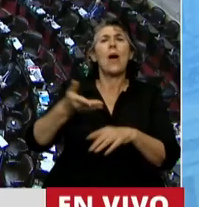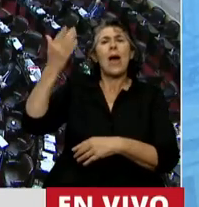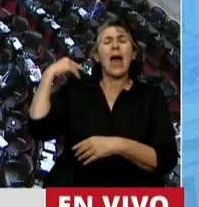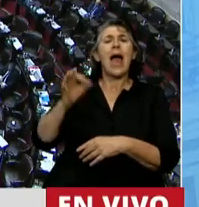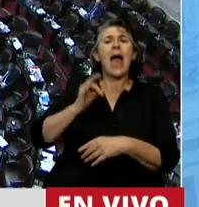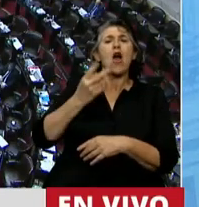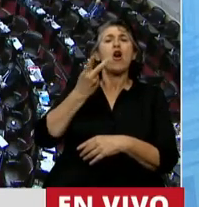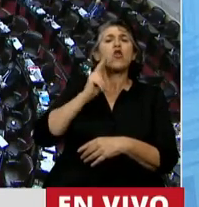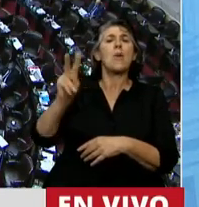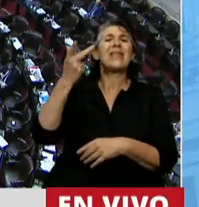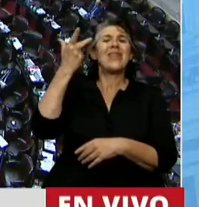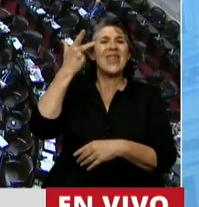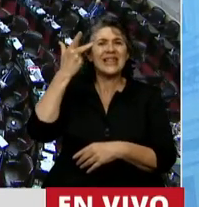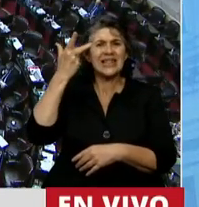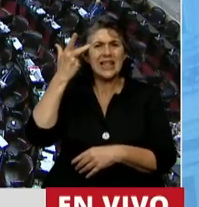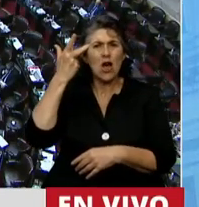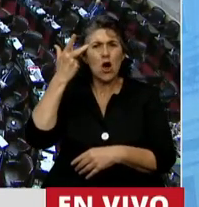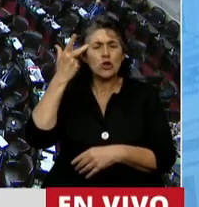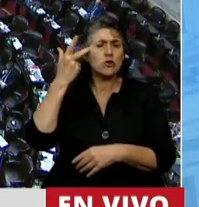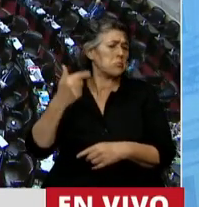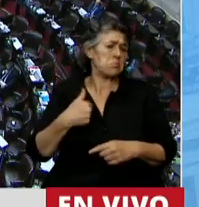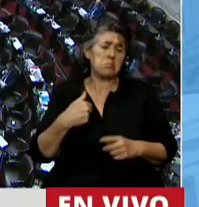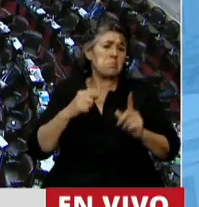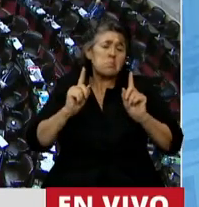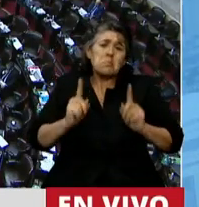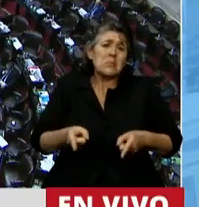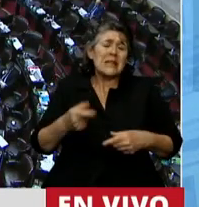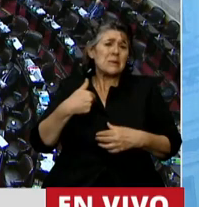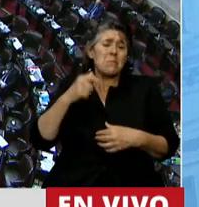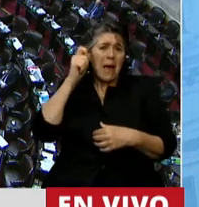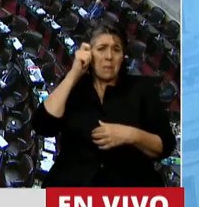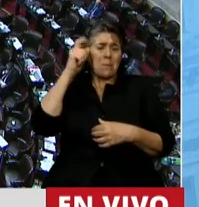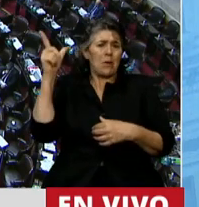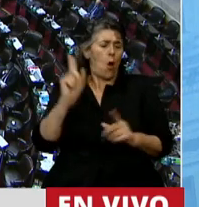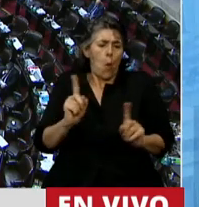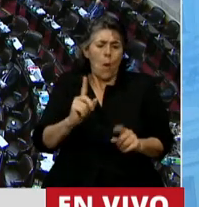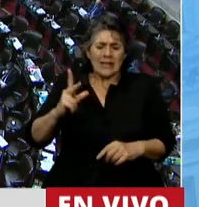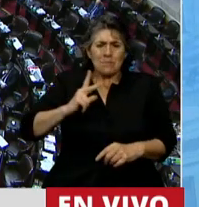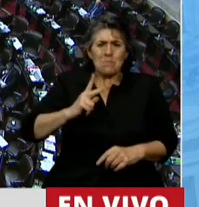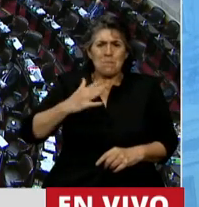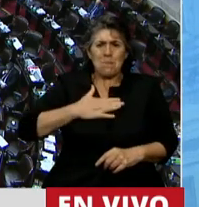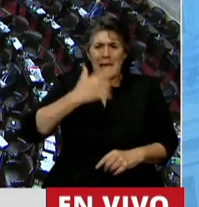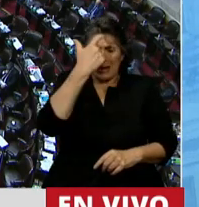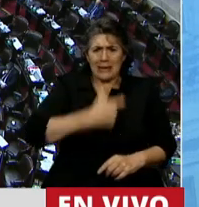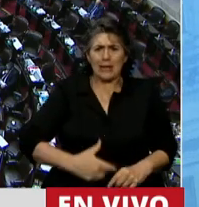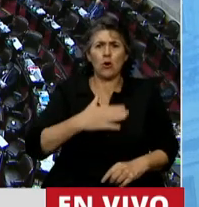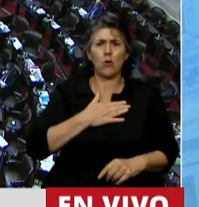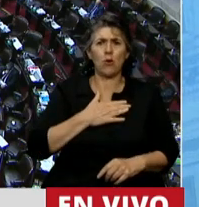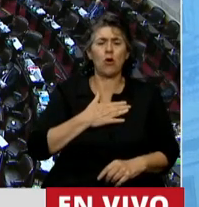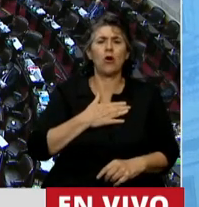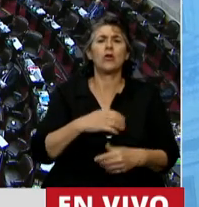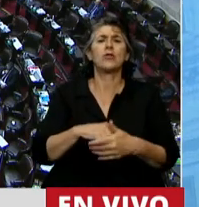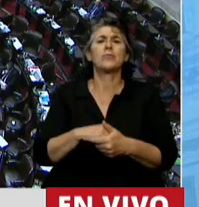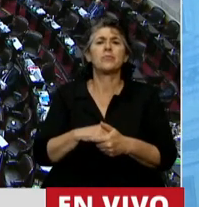me encuentro exactamente con la misma posición que no es a título personal y me paro en